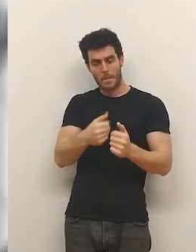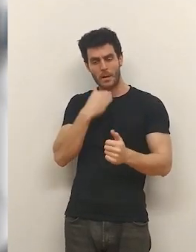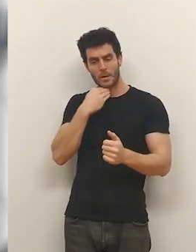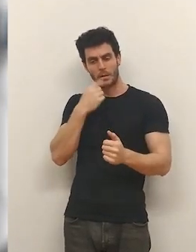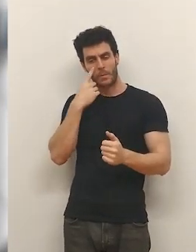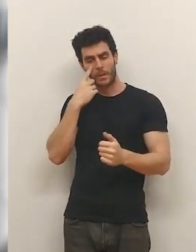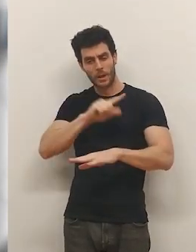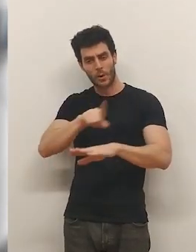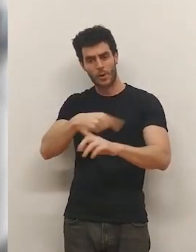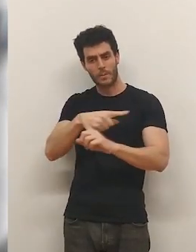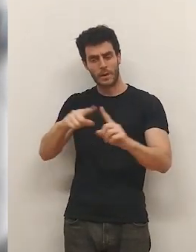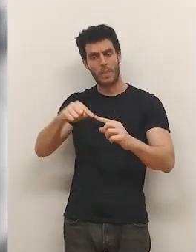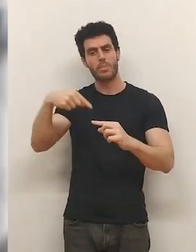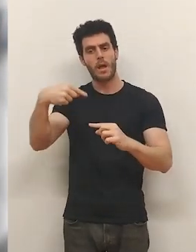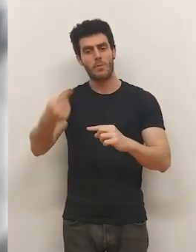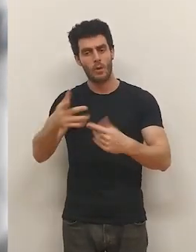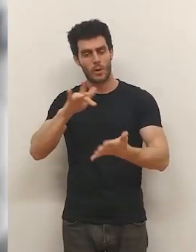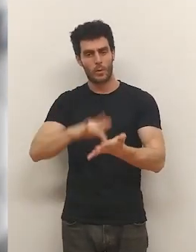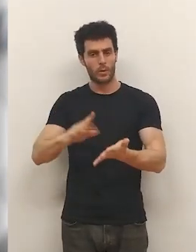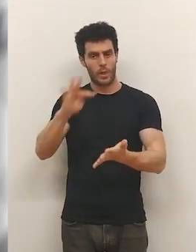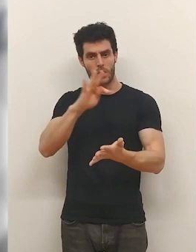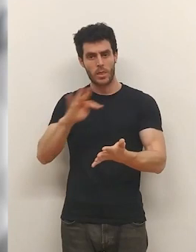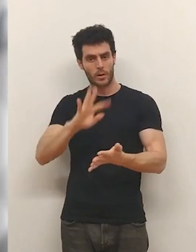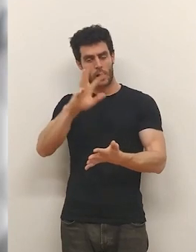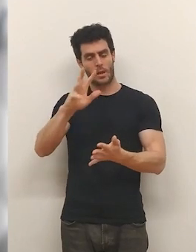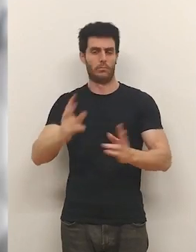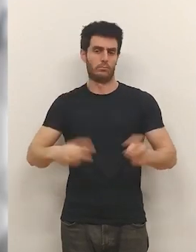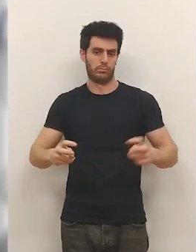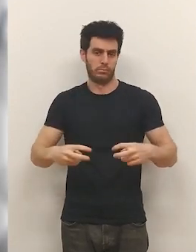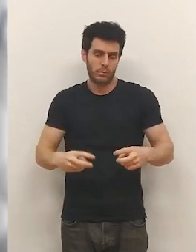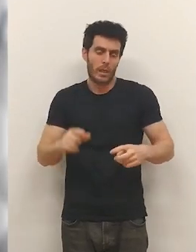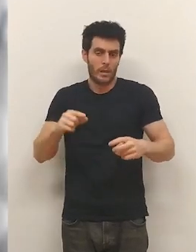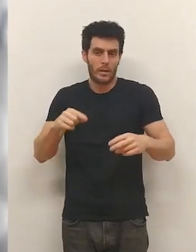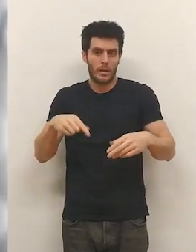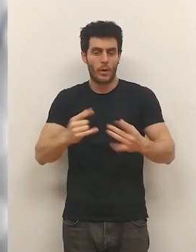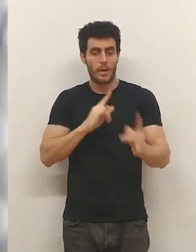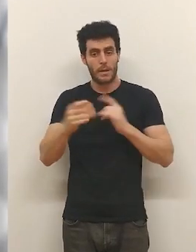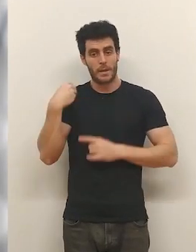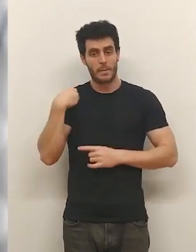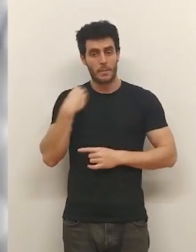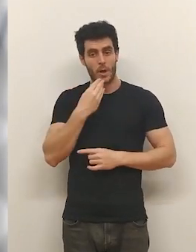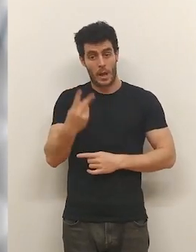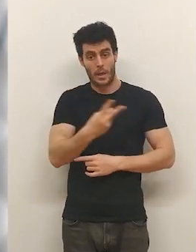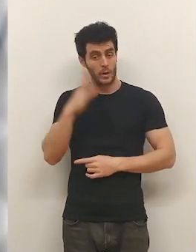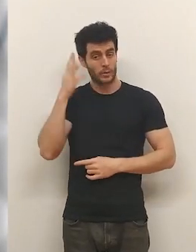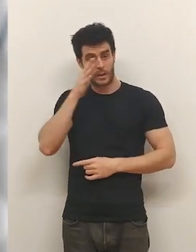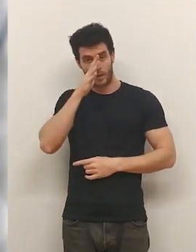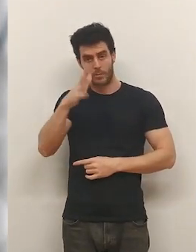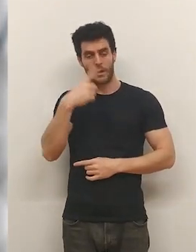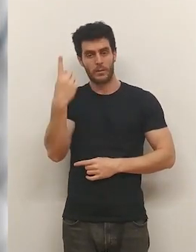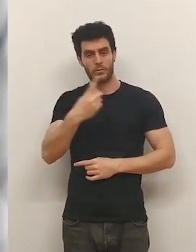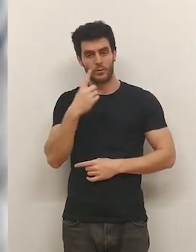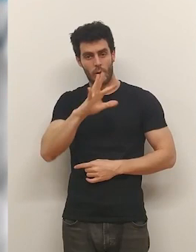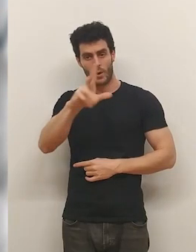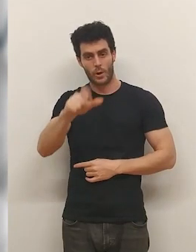Casi, fíjense, una hora y media después... ...de que tuviera lugar la supuesta agresión sexual. En esta llamada, las dos menores agredidas... ...sólo denuncian